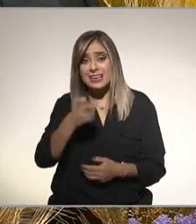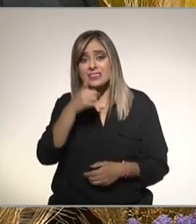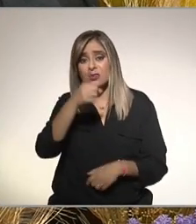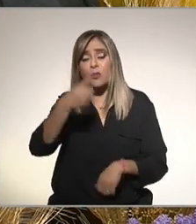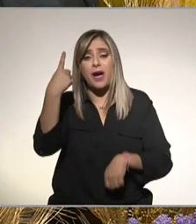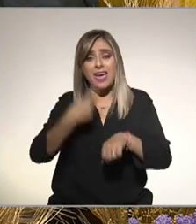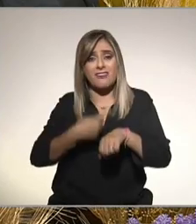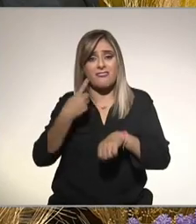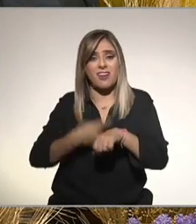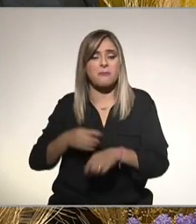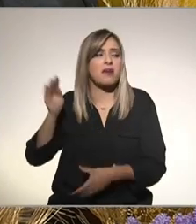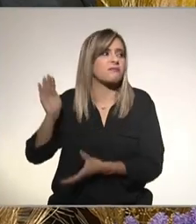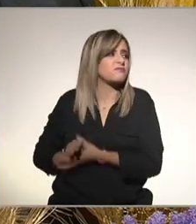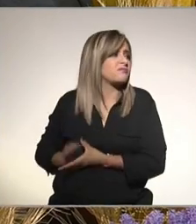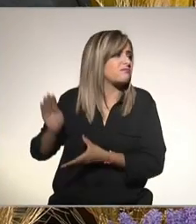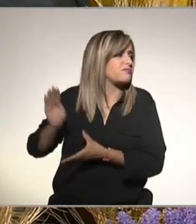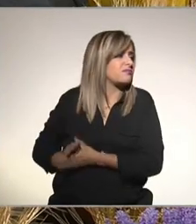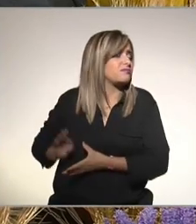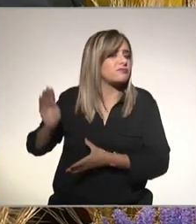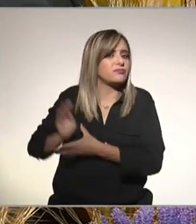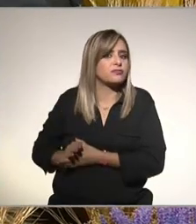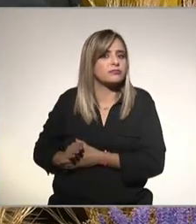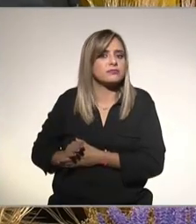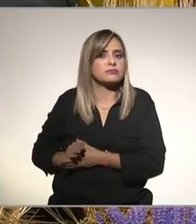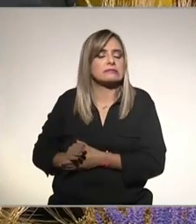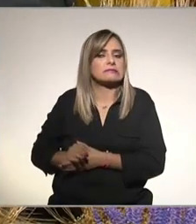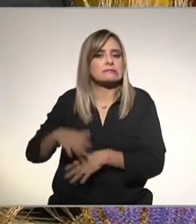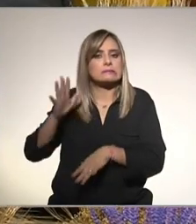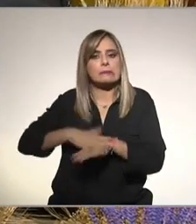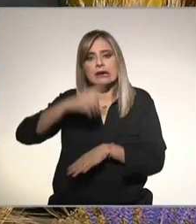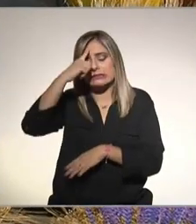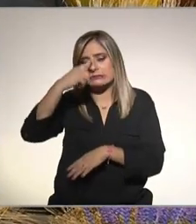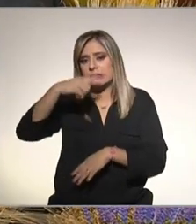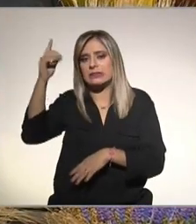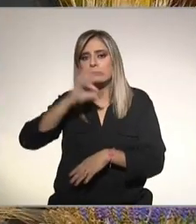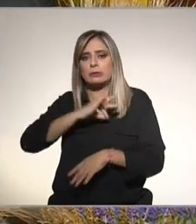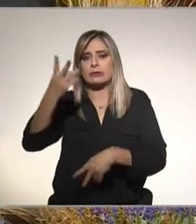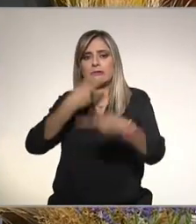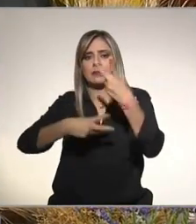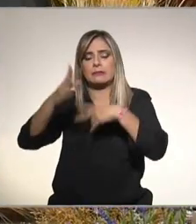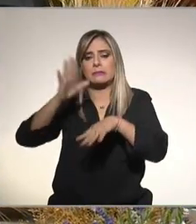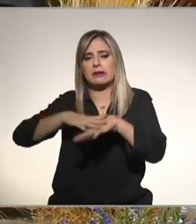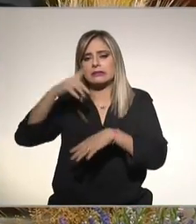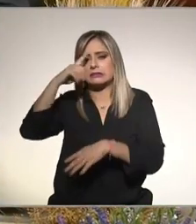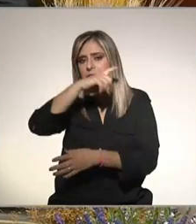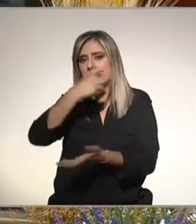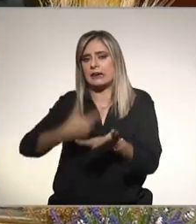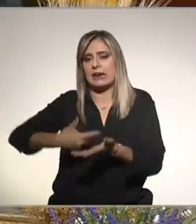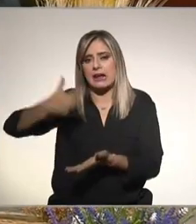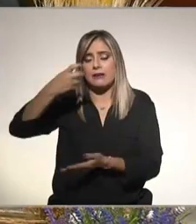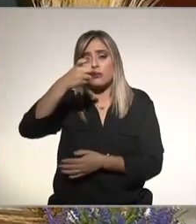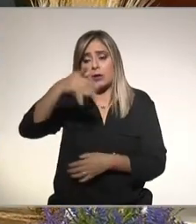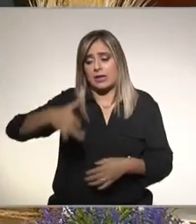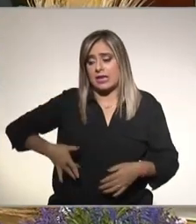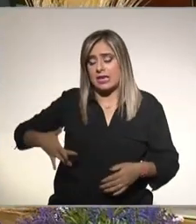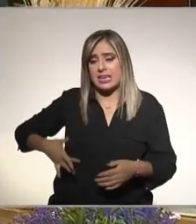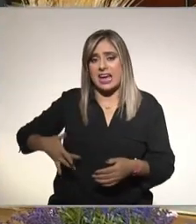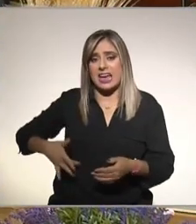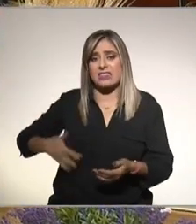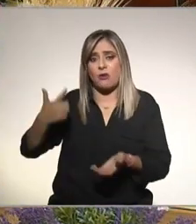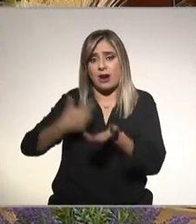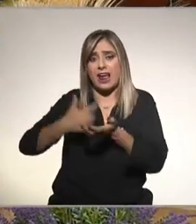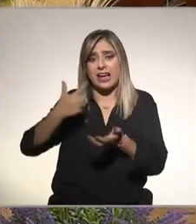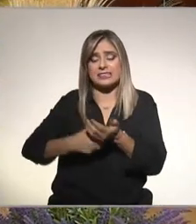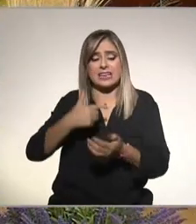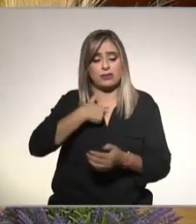tiempo pase más fácil va a ser que se presenten las complicaciones ahora si este si te aparece el hígado graso cuando tienes 80 años